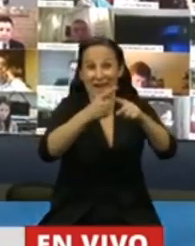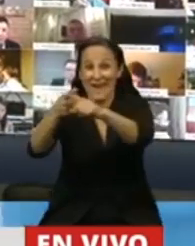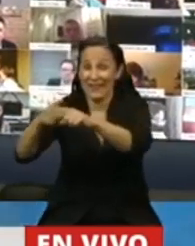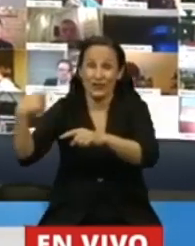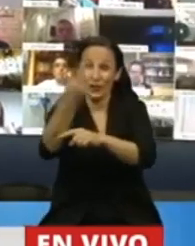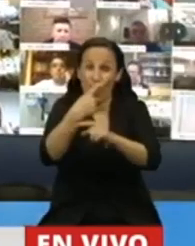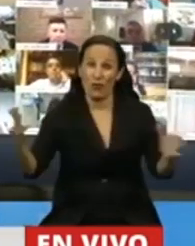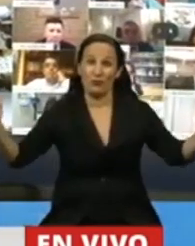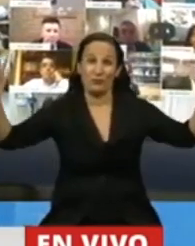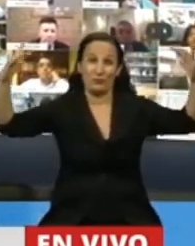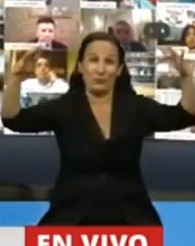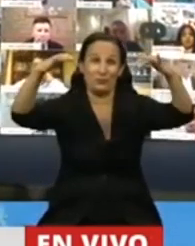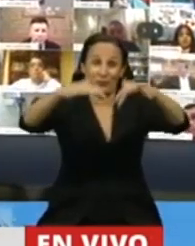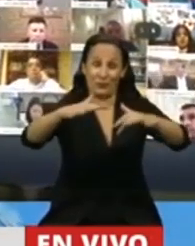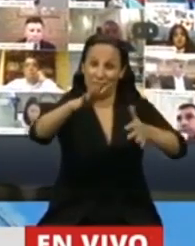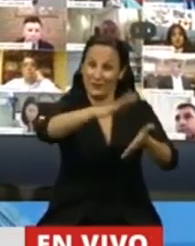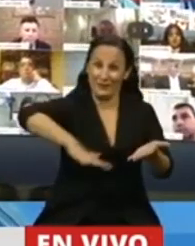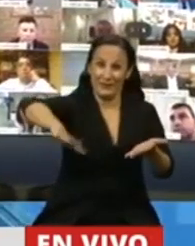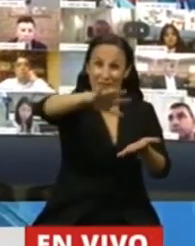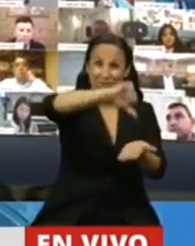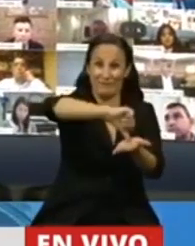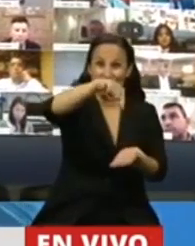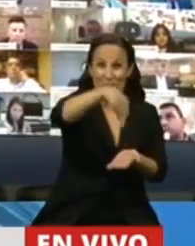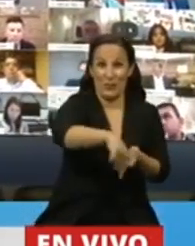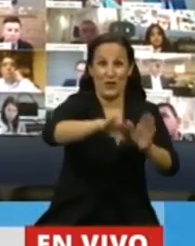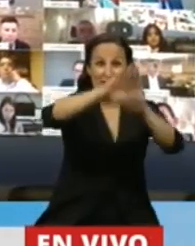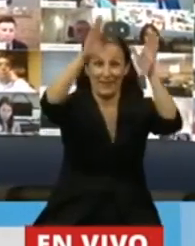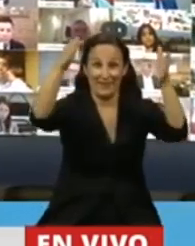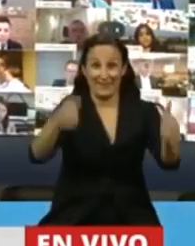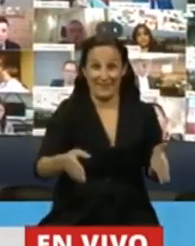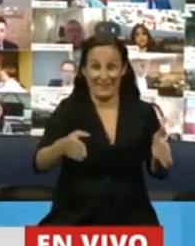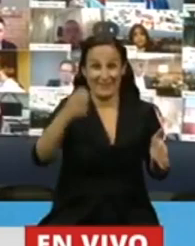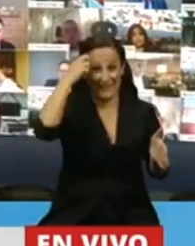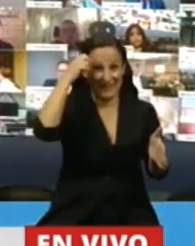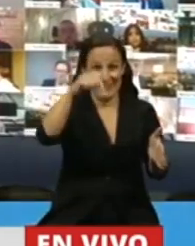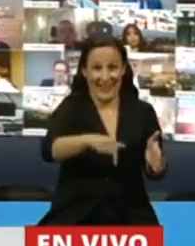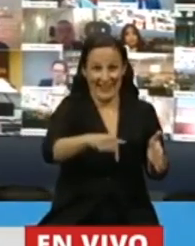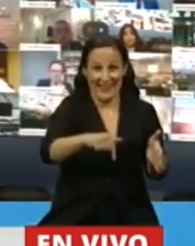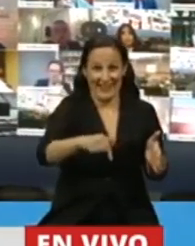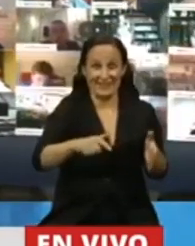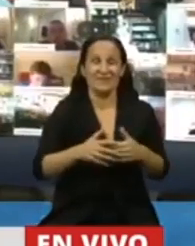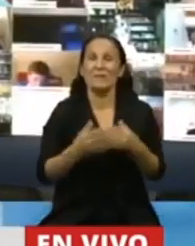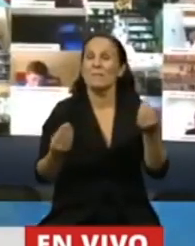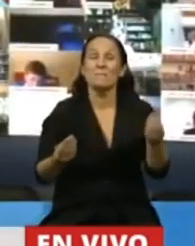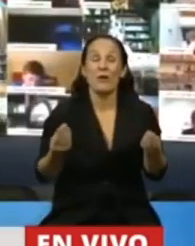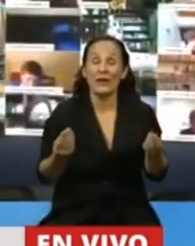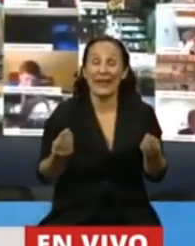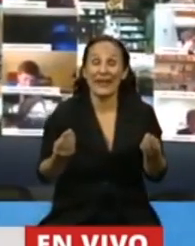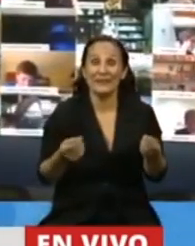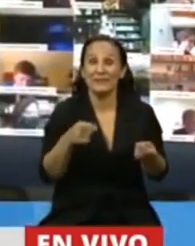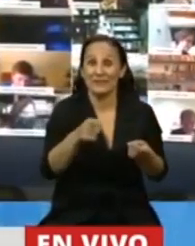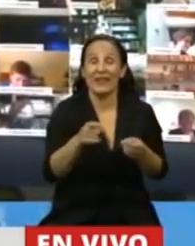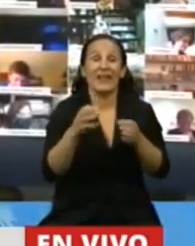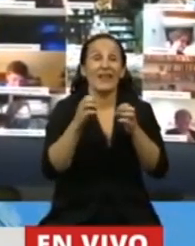al lugar que la sociedad le asigna, que es donde estamos sentados nosotros. ¿Por qué? Porque el